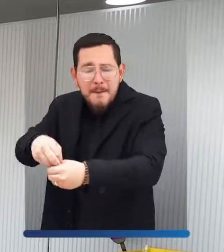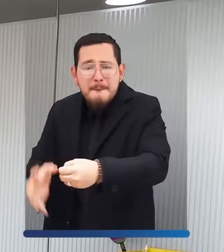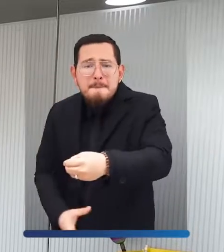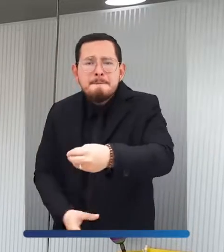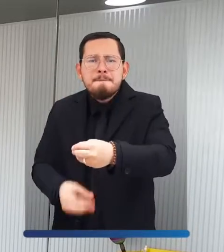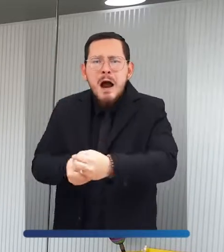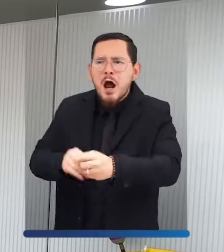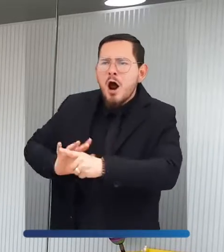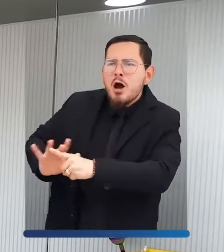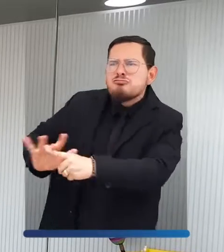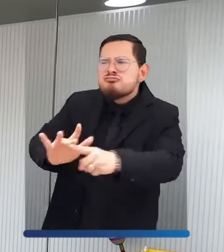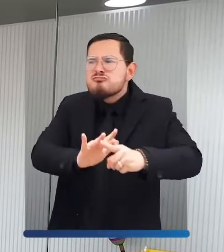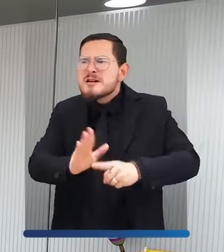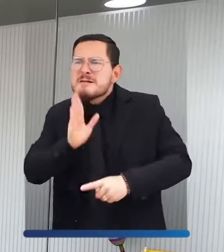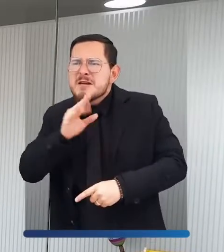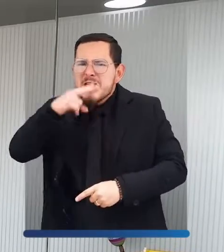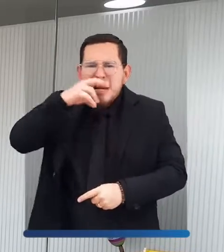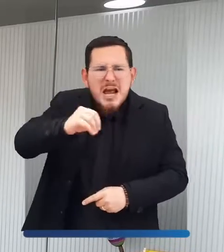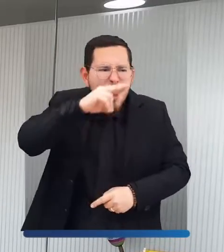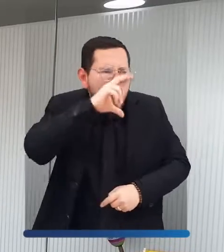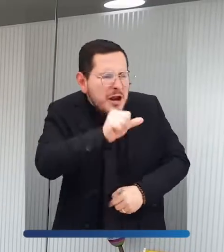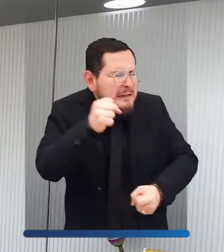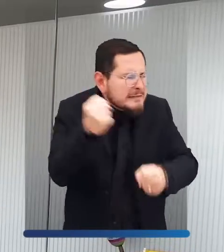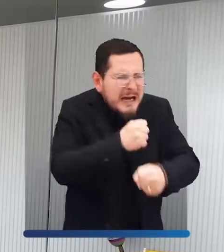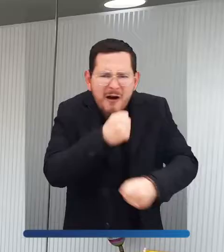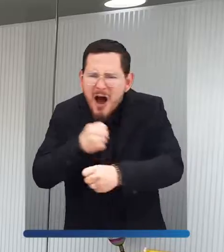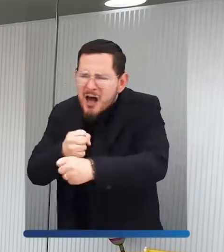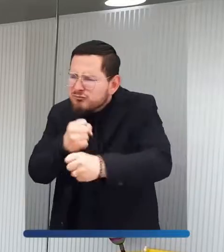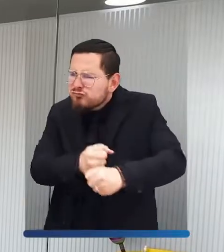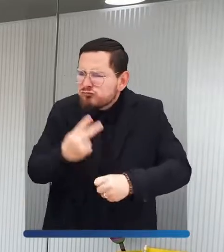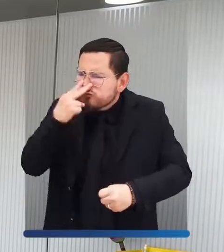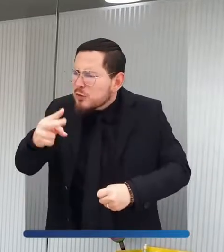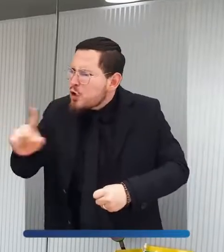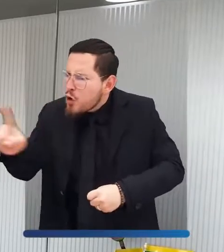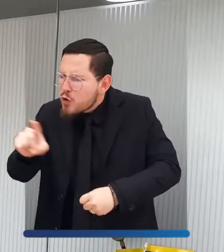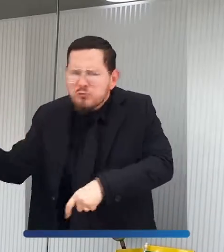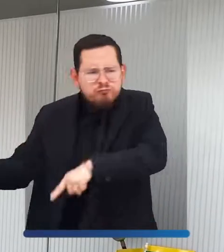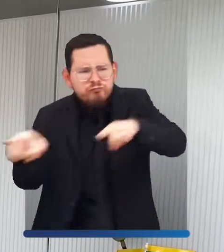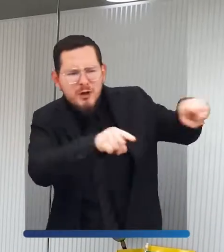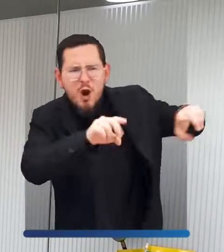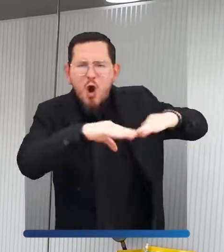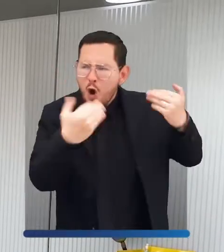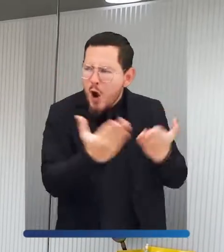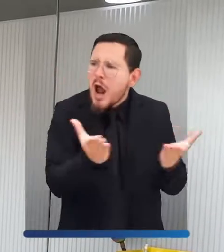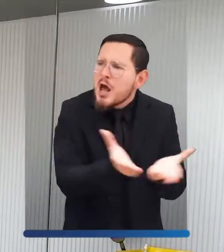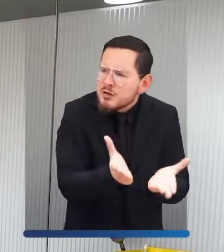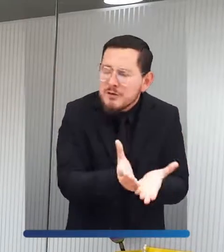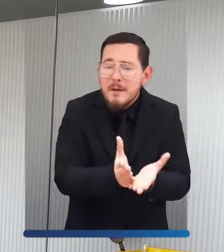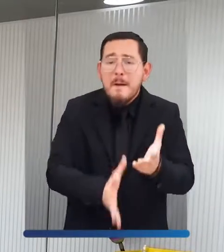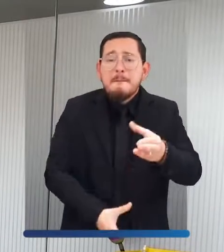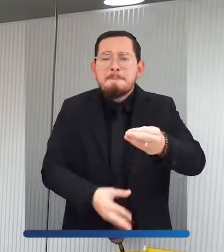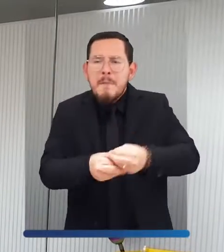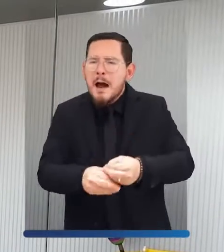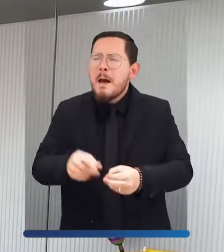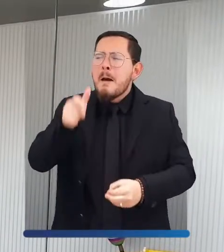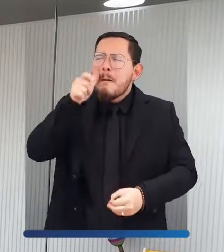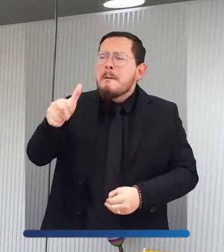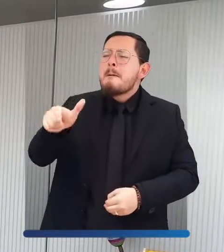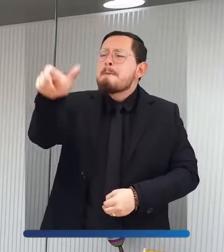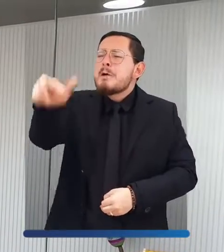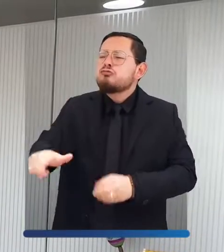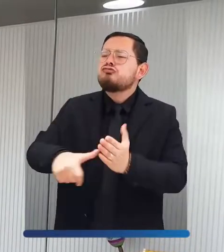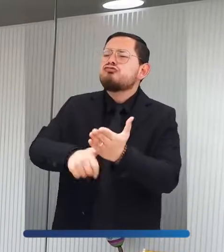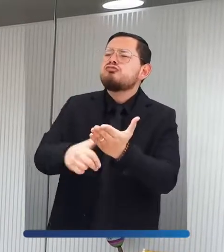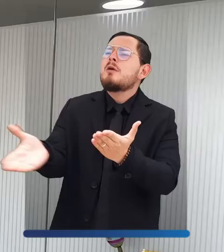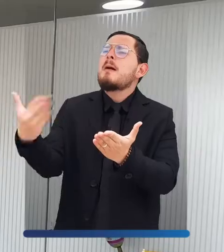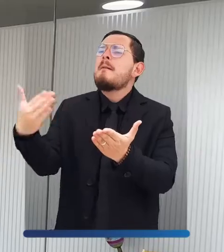igualmente operativos para erradicar el trabajo infantil, lo que tiene que ver también con solicitud de antecedentes y verificación